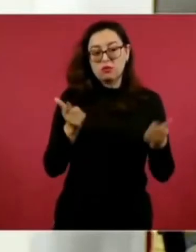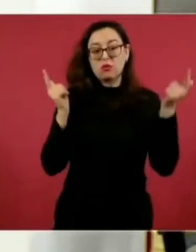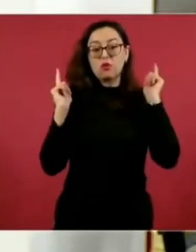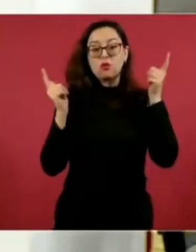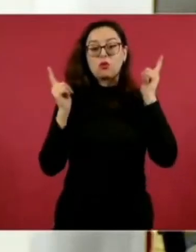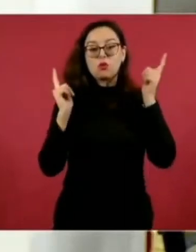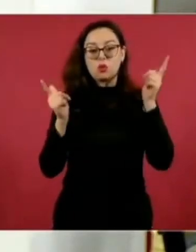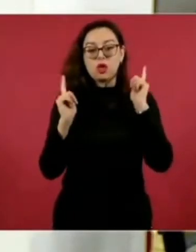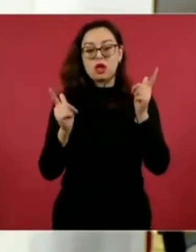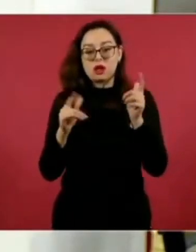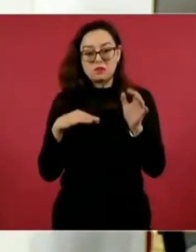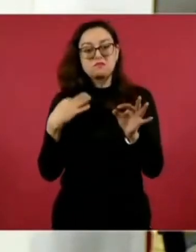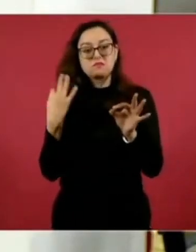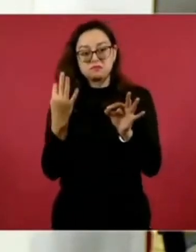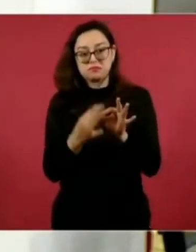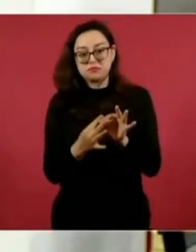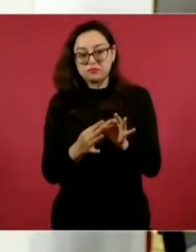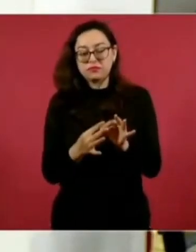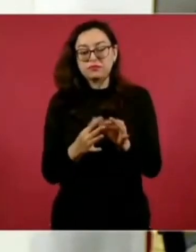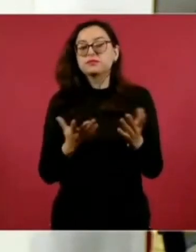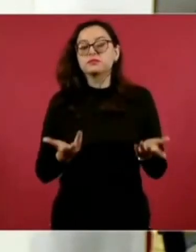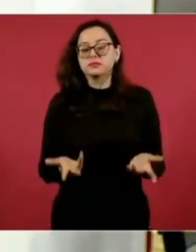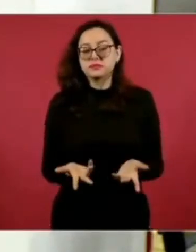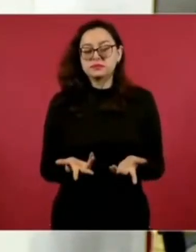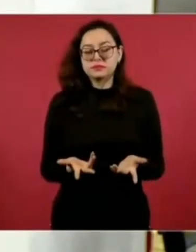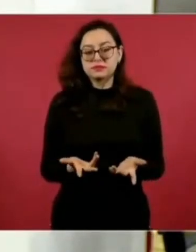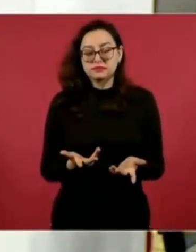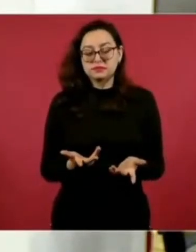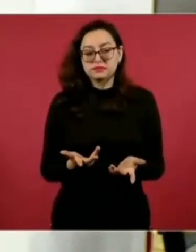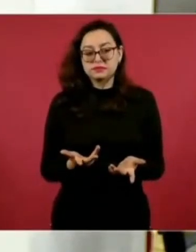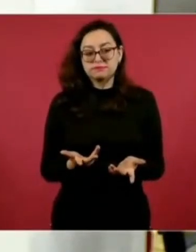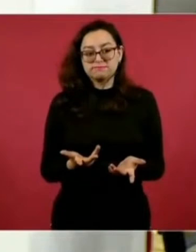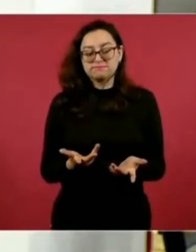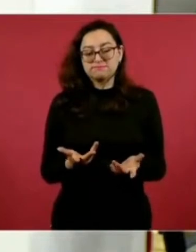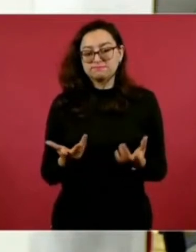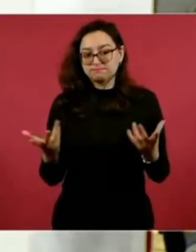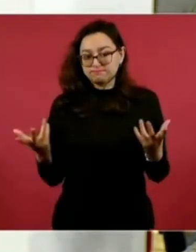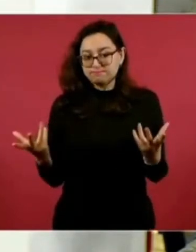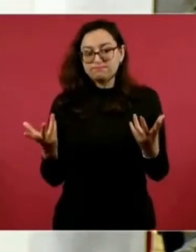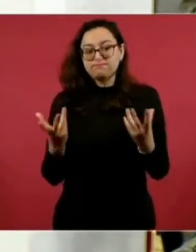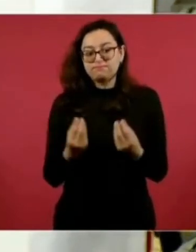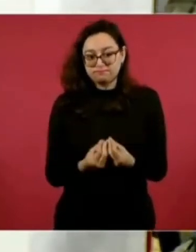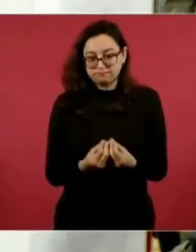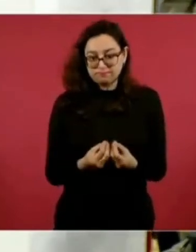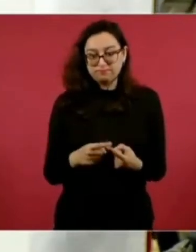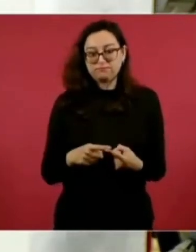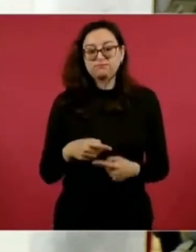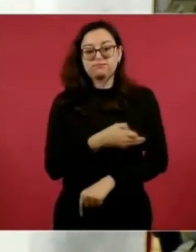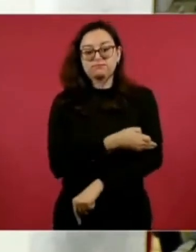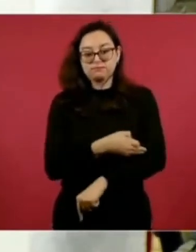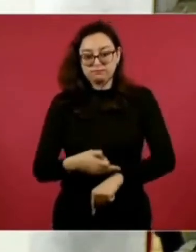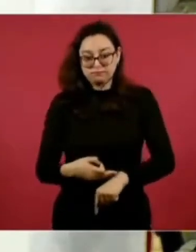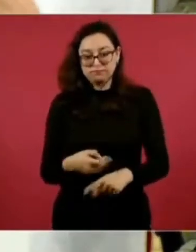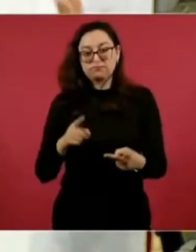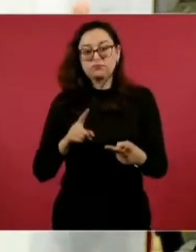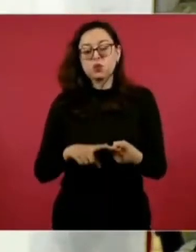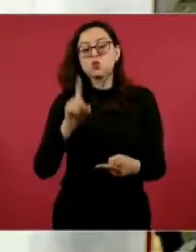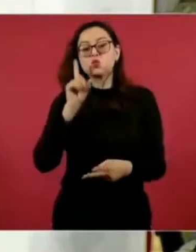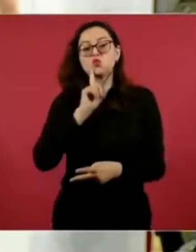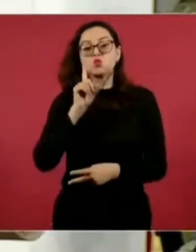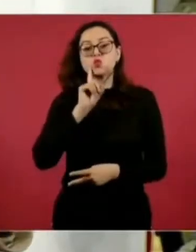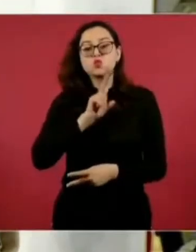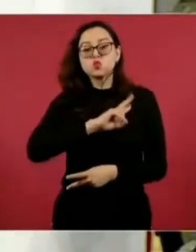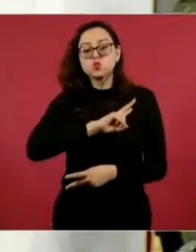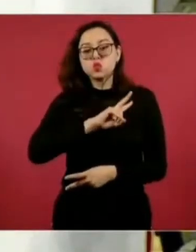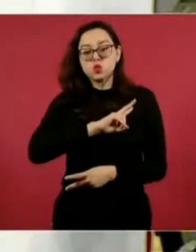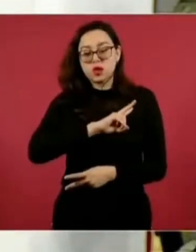buenos resultados. Todo esto se hace de la mano de los familiares, las viudas. Hay una relación